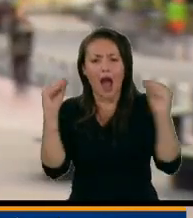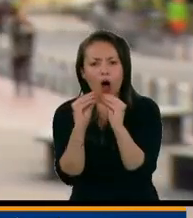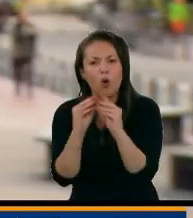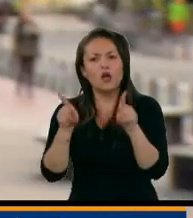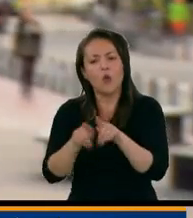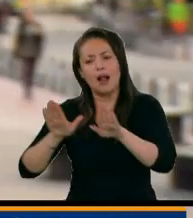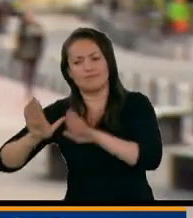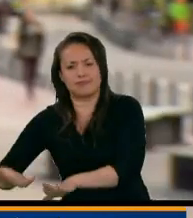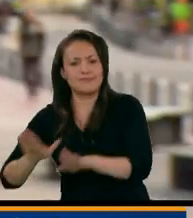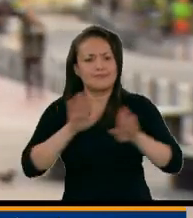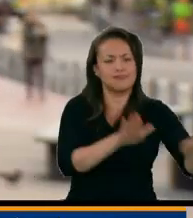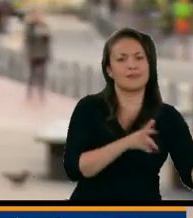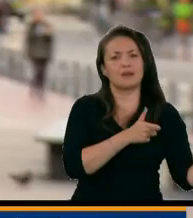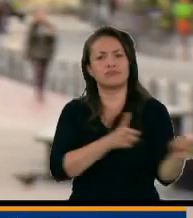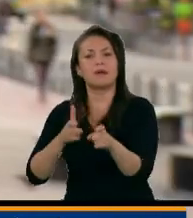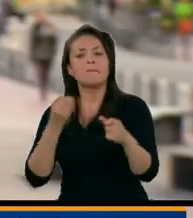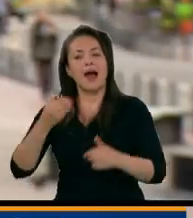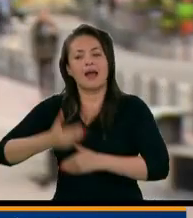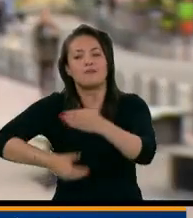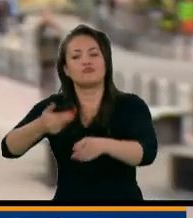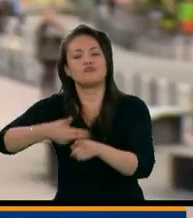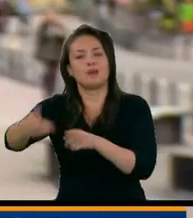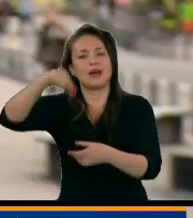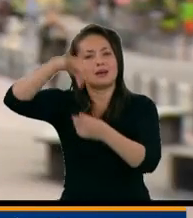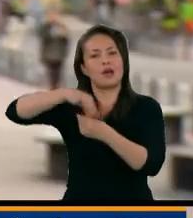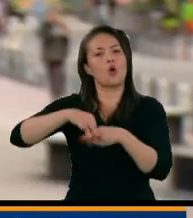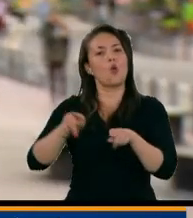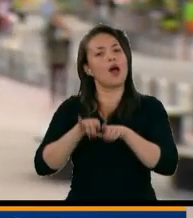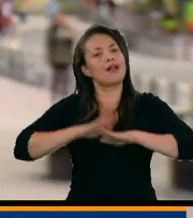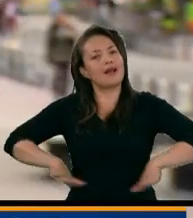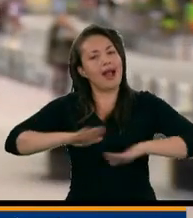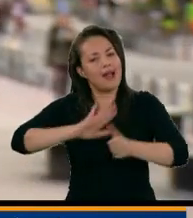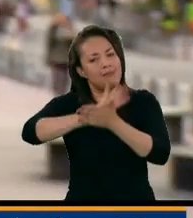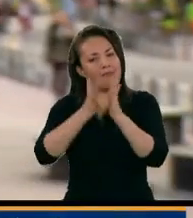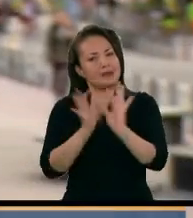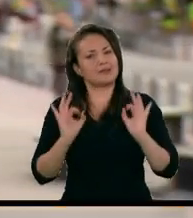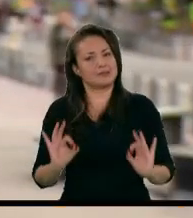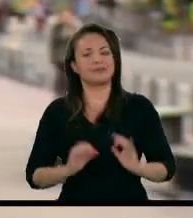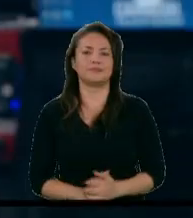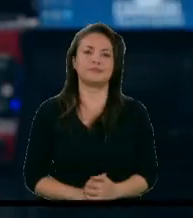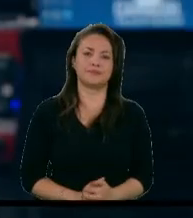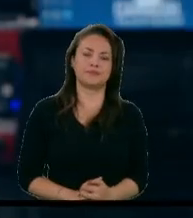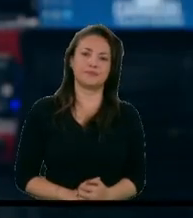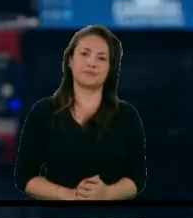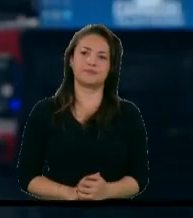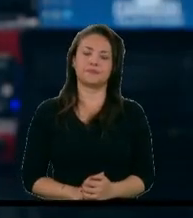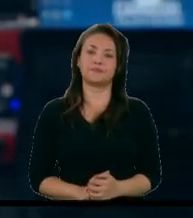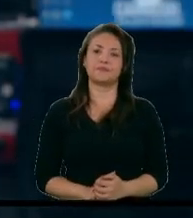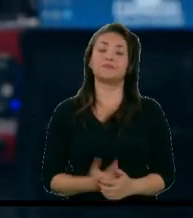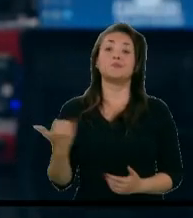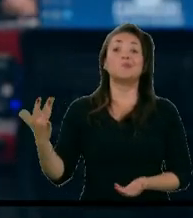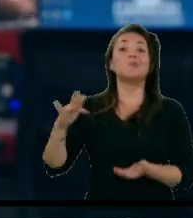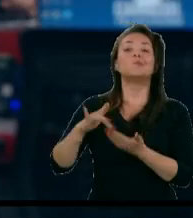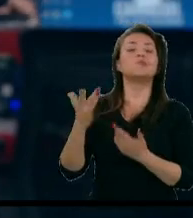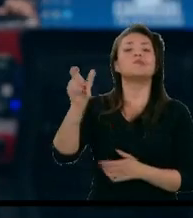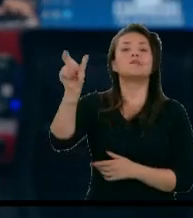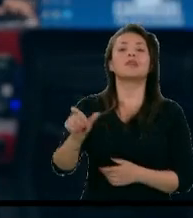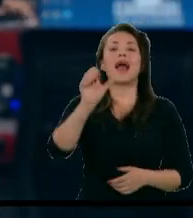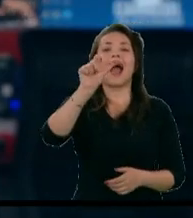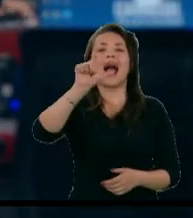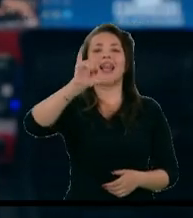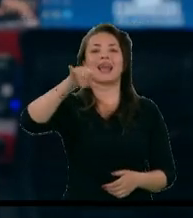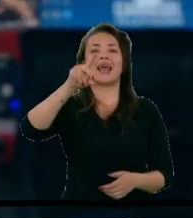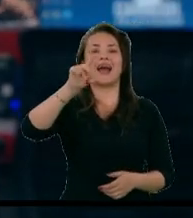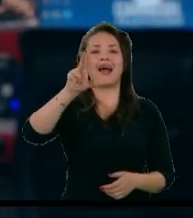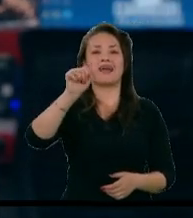armados para que estas elecciones regionales se desarrollen en completa calma y paz. Está con nosotros Alejandra Barrios,